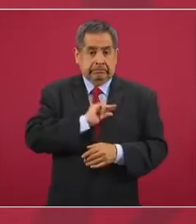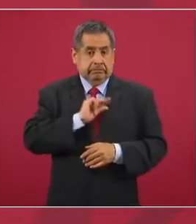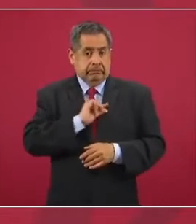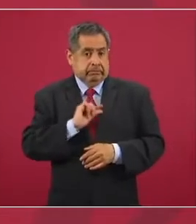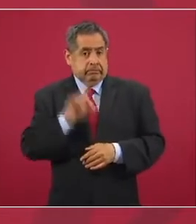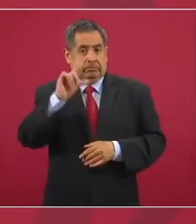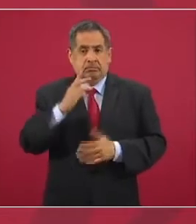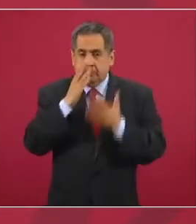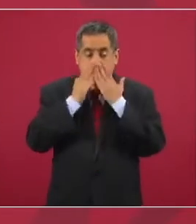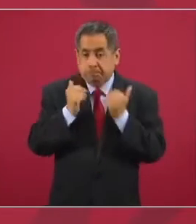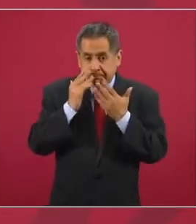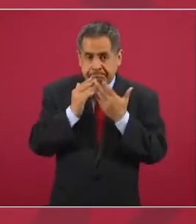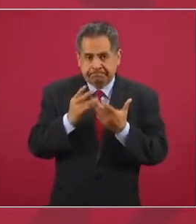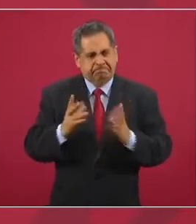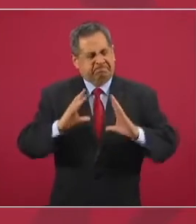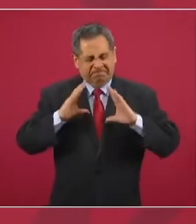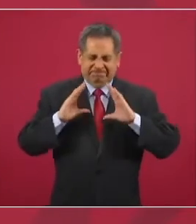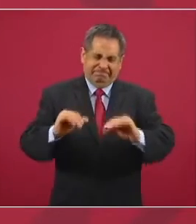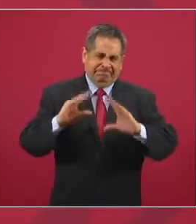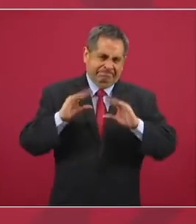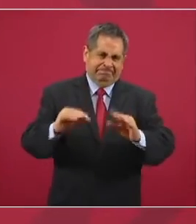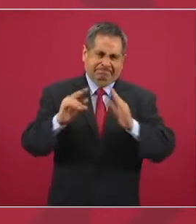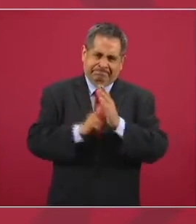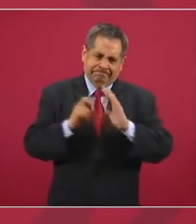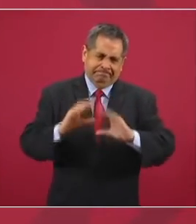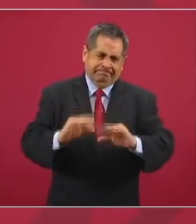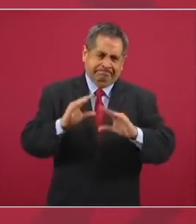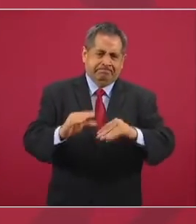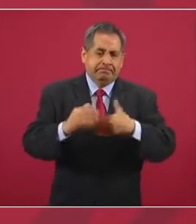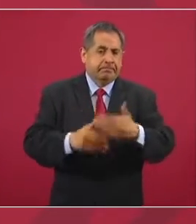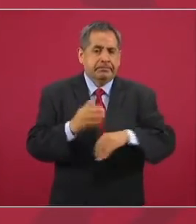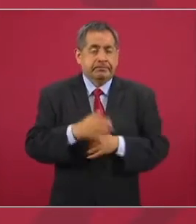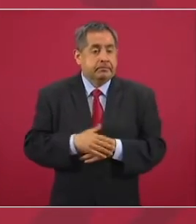especialistas por